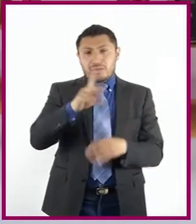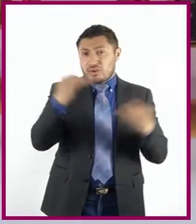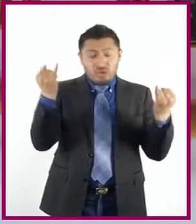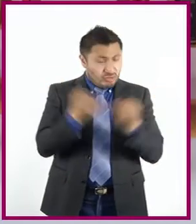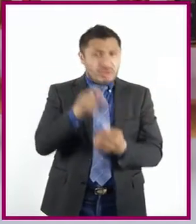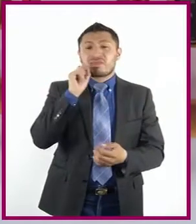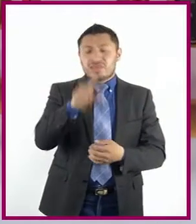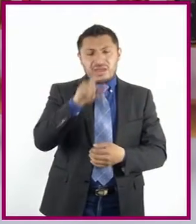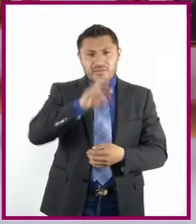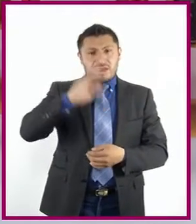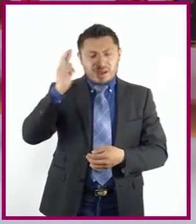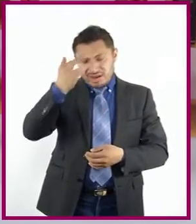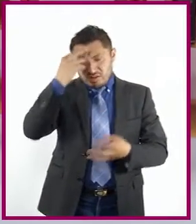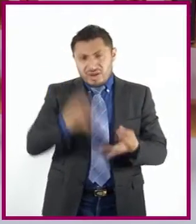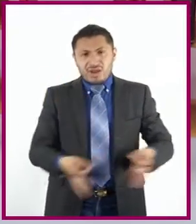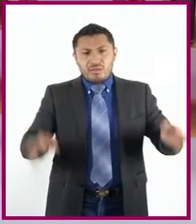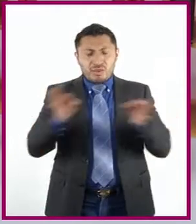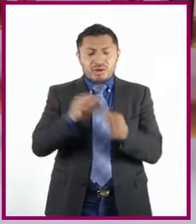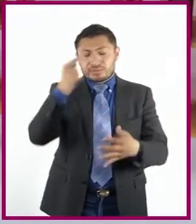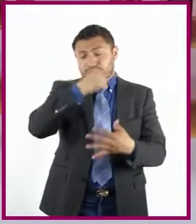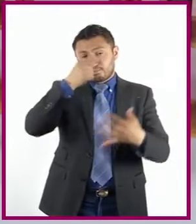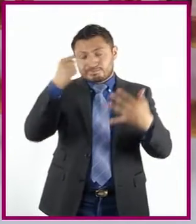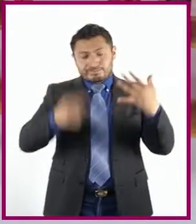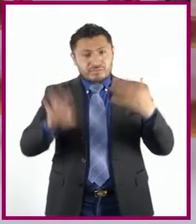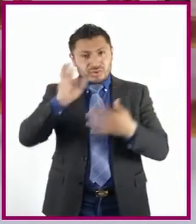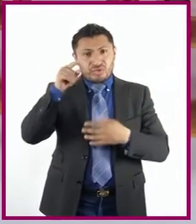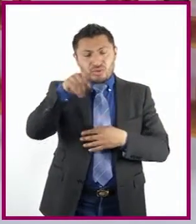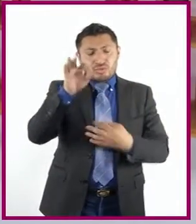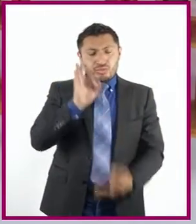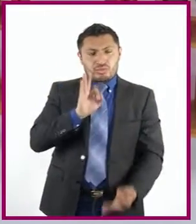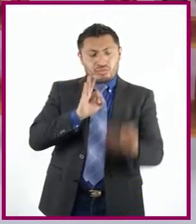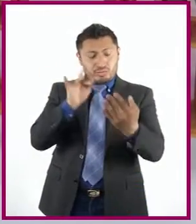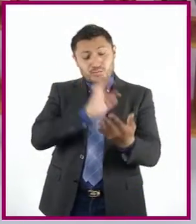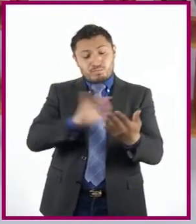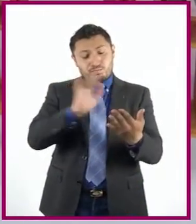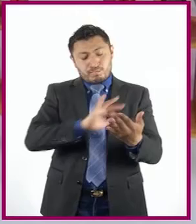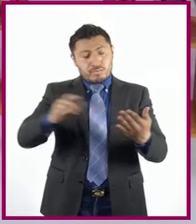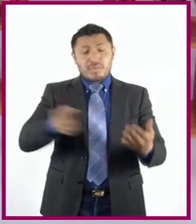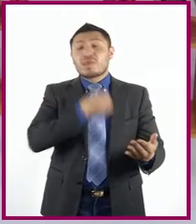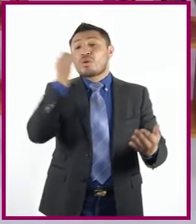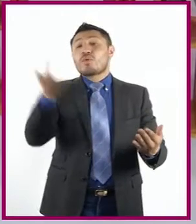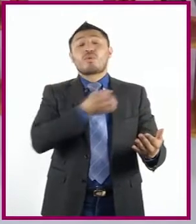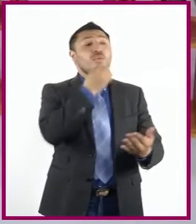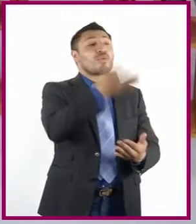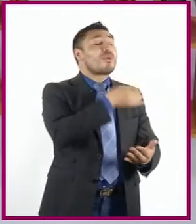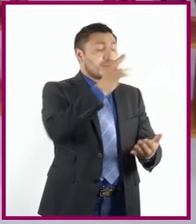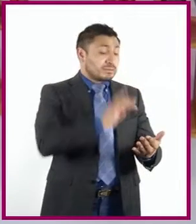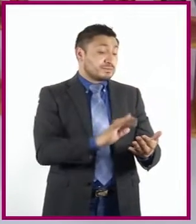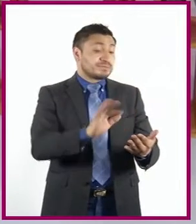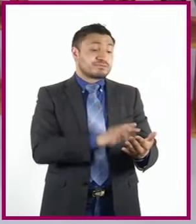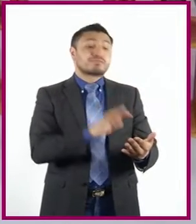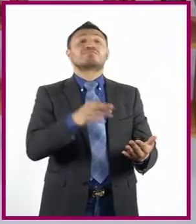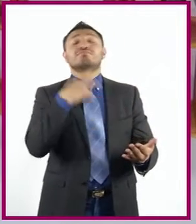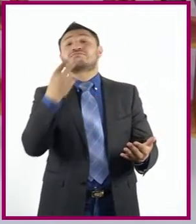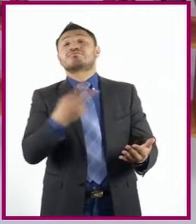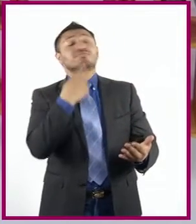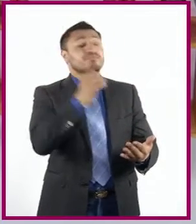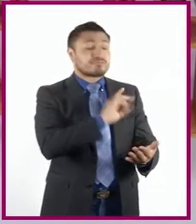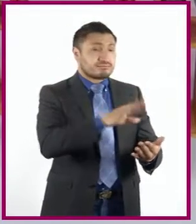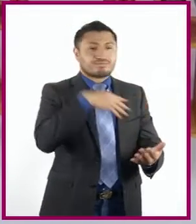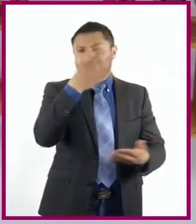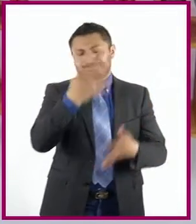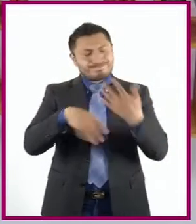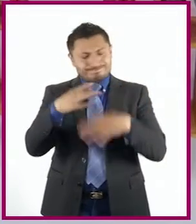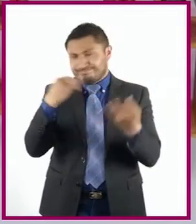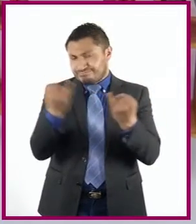factores al momento de colocarse frente al texto y transmitirlo a los espectadores. Escuchemos